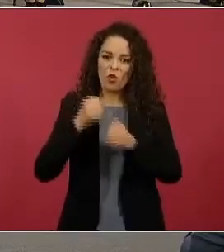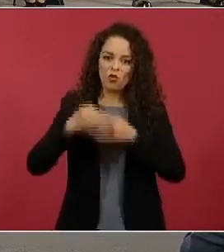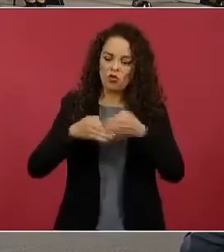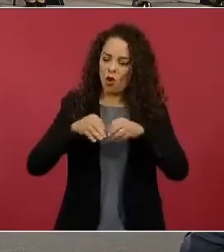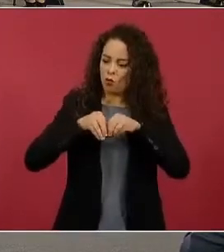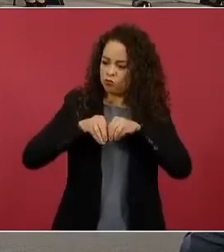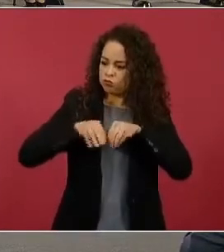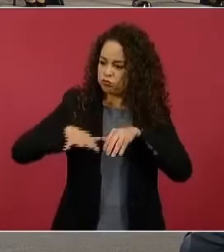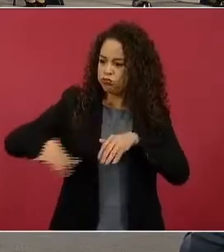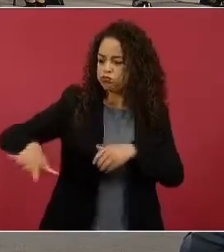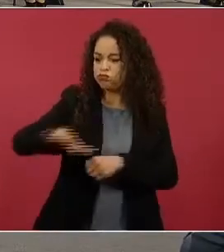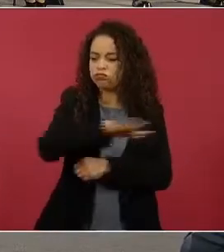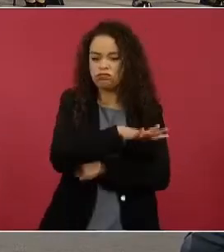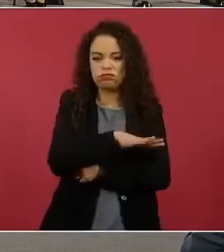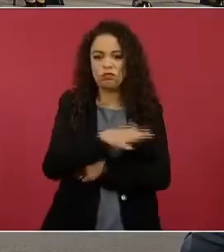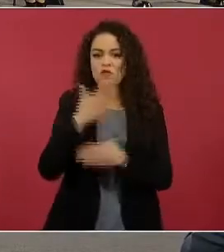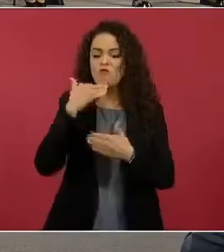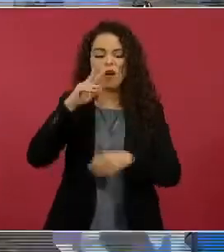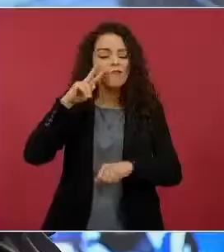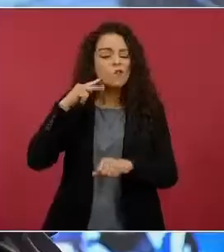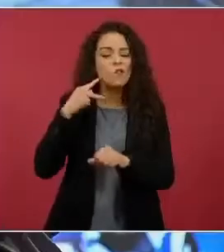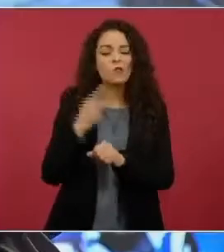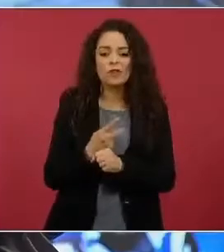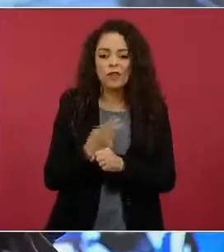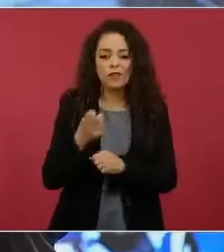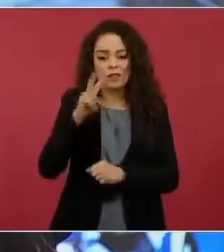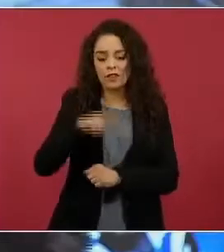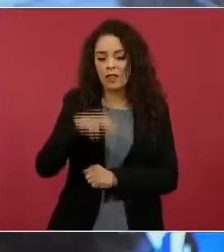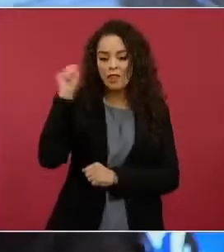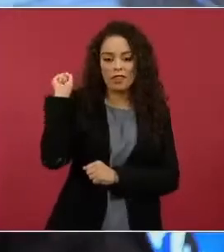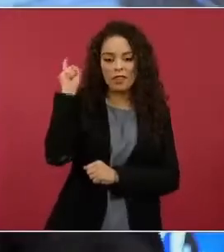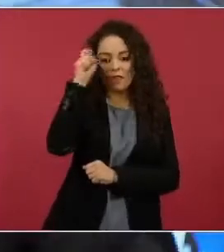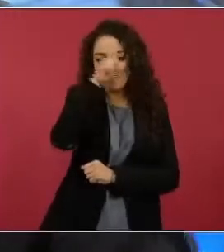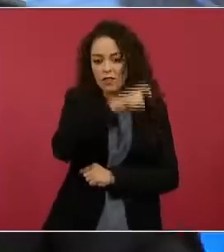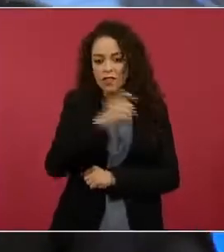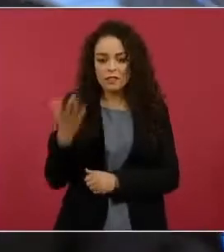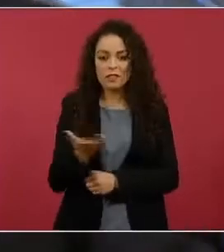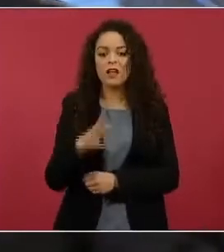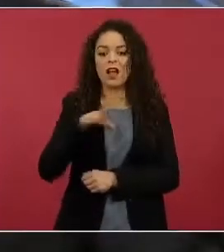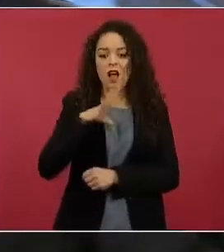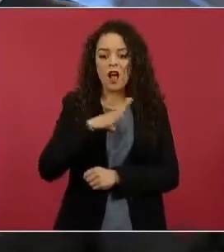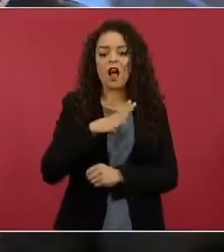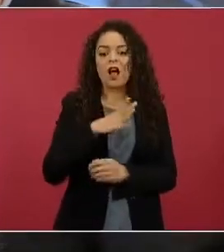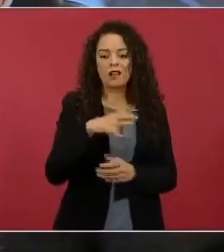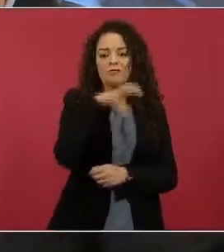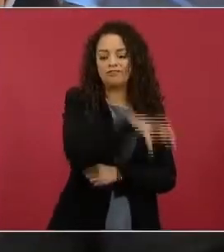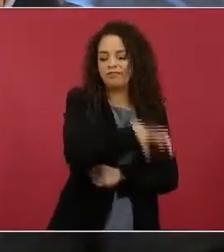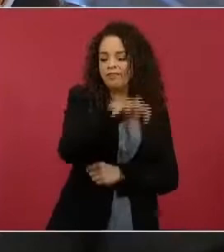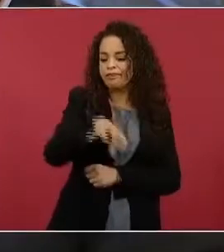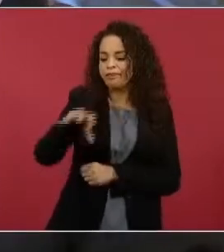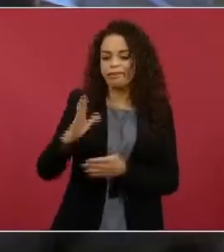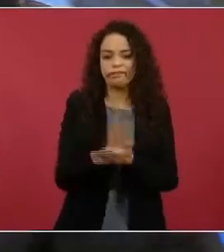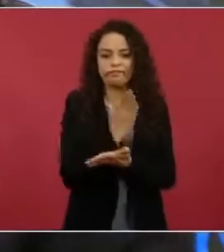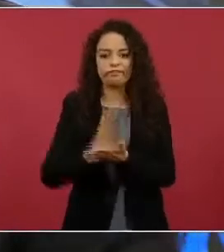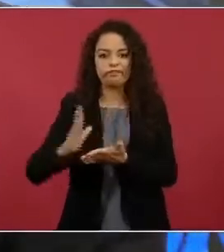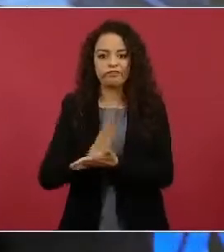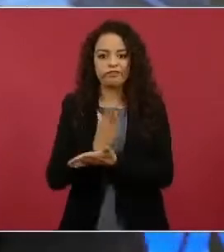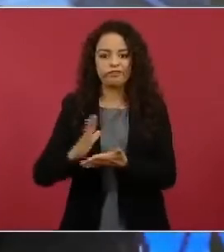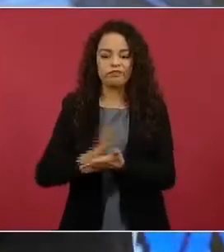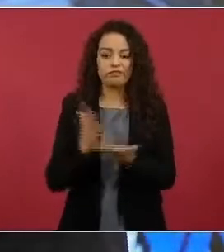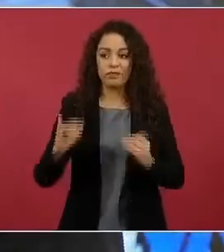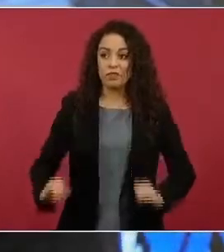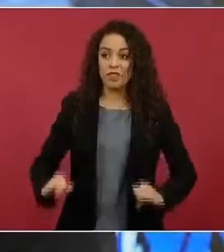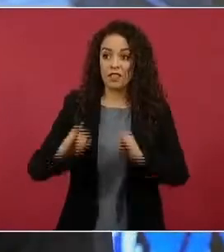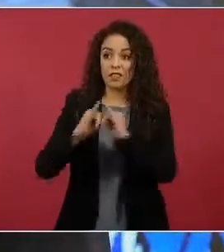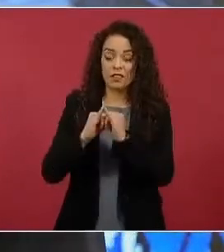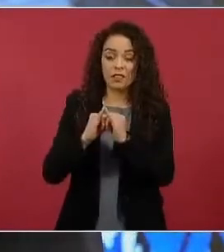forense se mantiene fragmentada. Esto habla, pues, de que no existen no solamente capacidades institucionales, humanas,